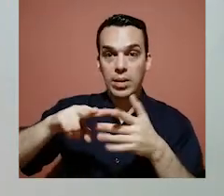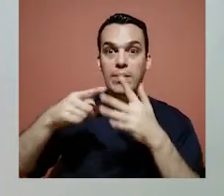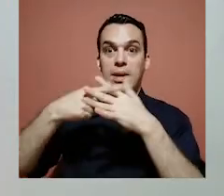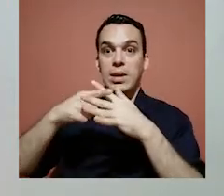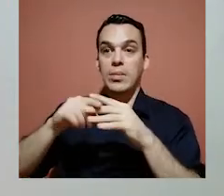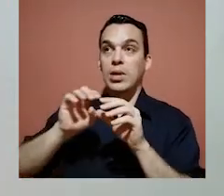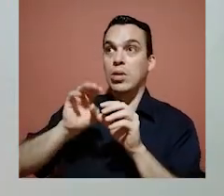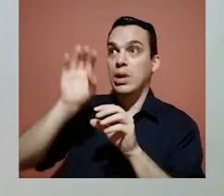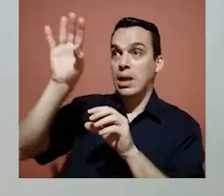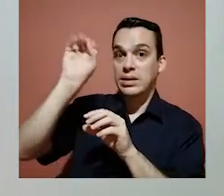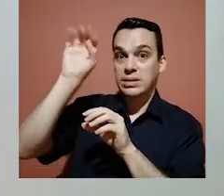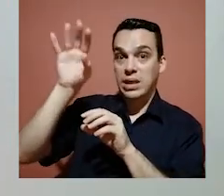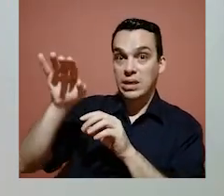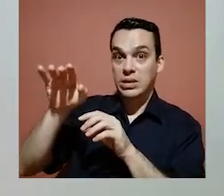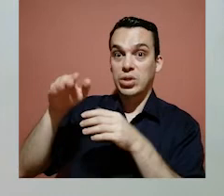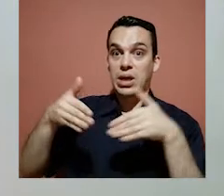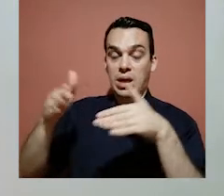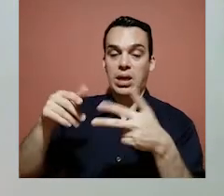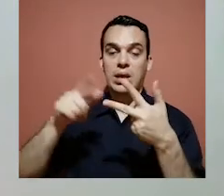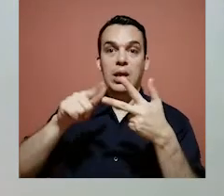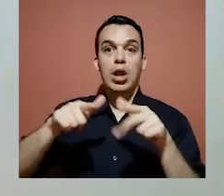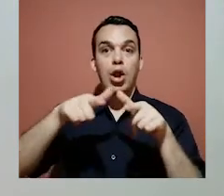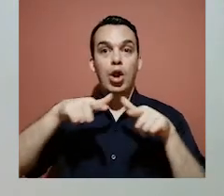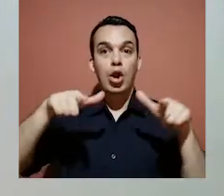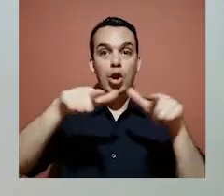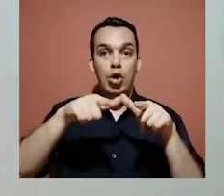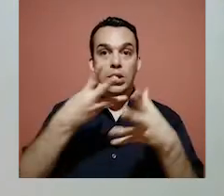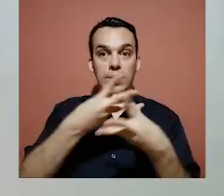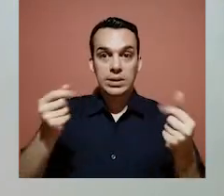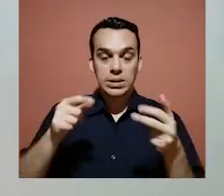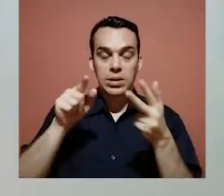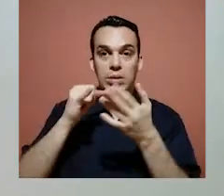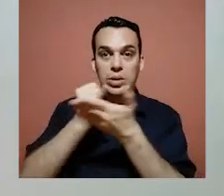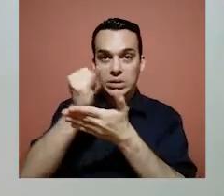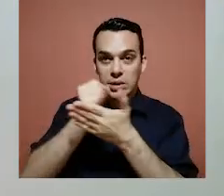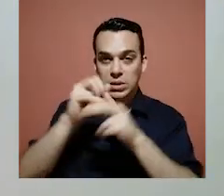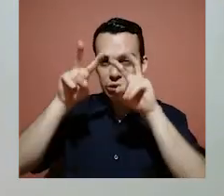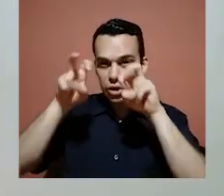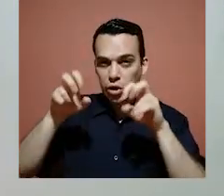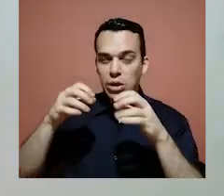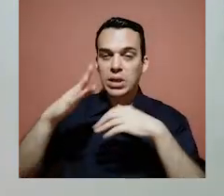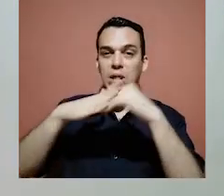mantenimiento de señalización de las calles, lotes baldíos, inspecciones de